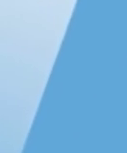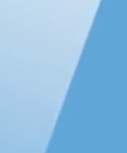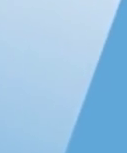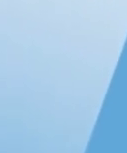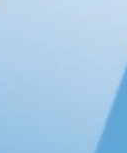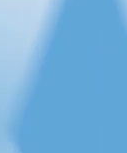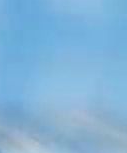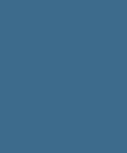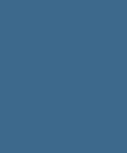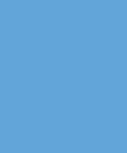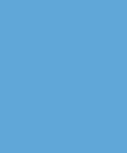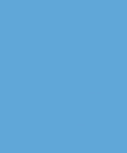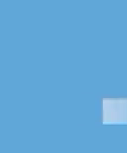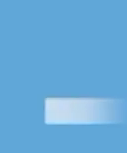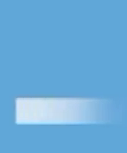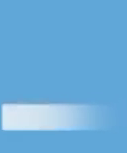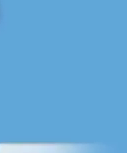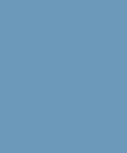Regresamos.